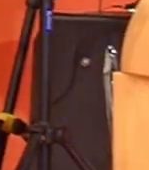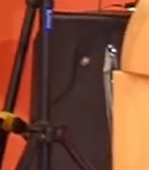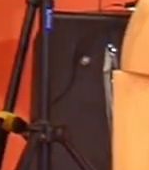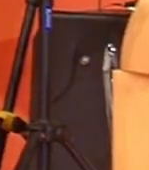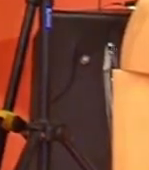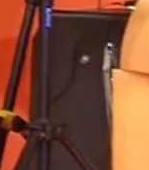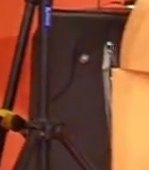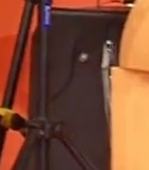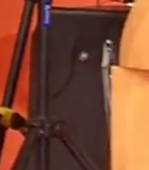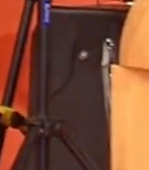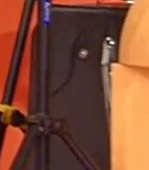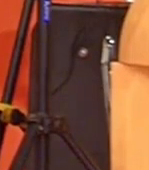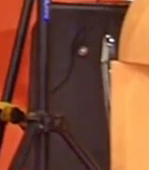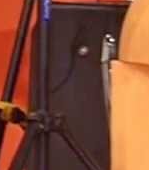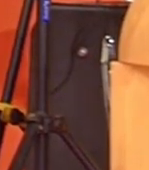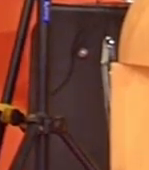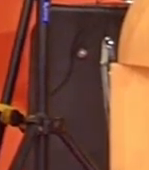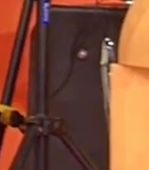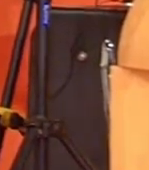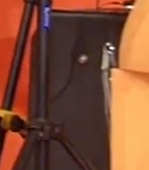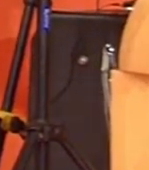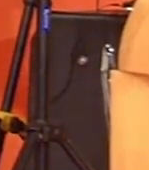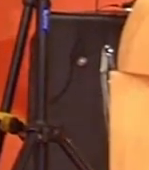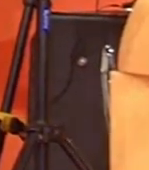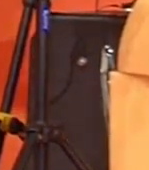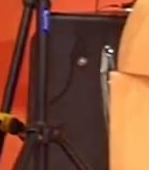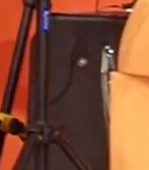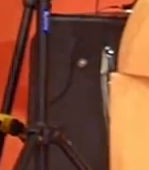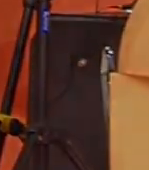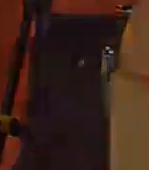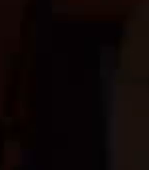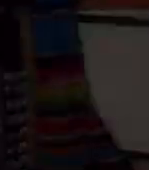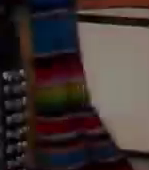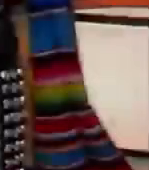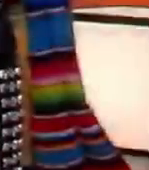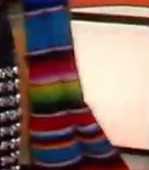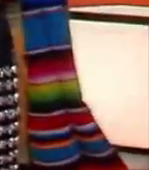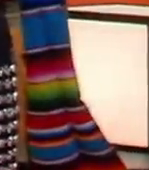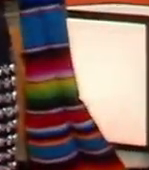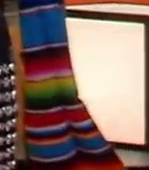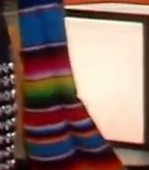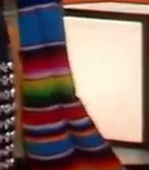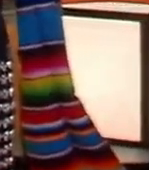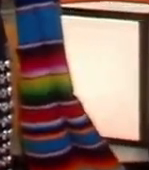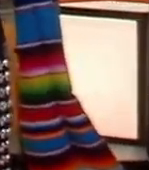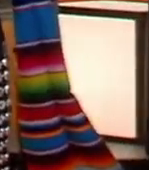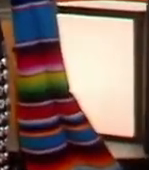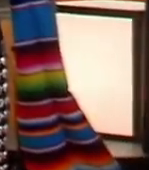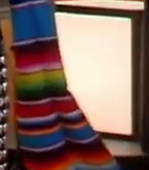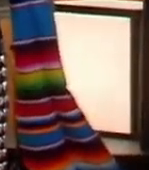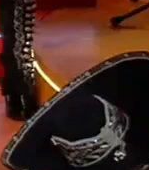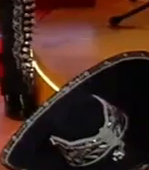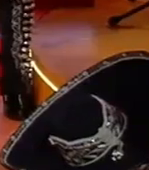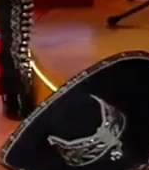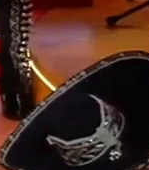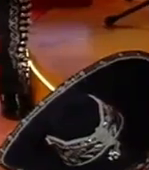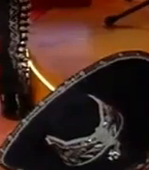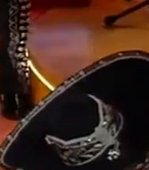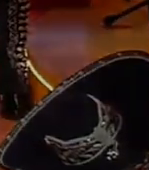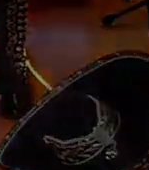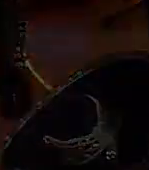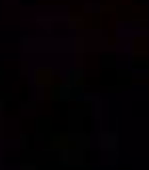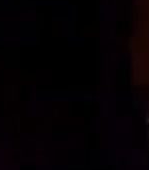Hagamos juntos un recorrido por distintos matices y sonidos de la música contemporánea mexicana.